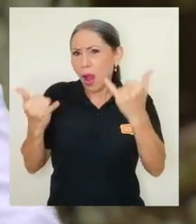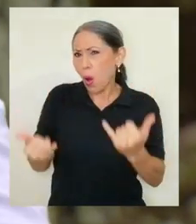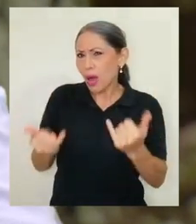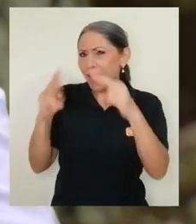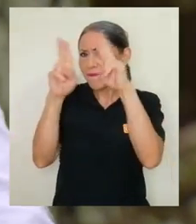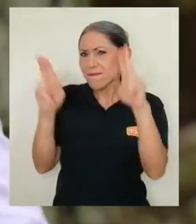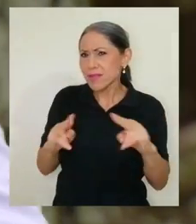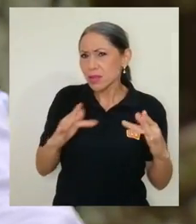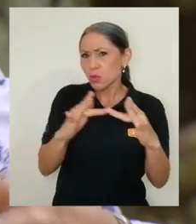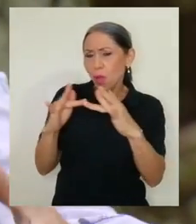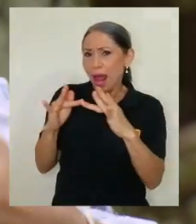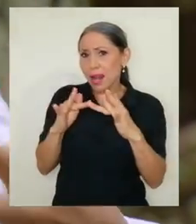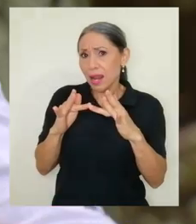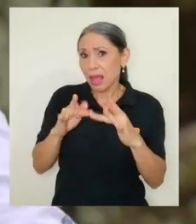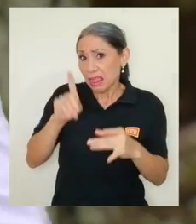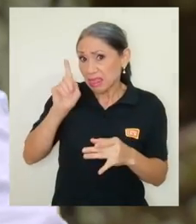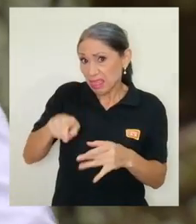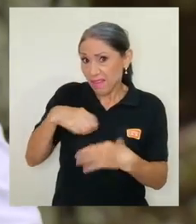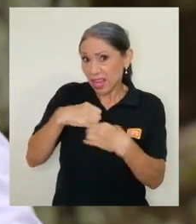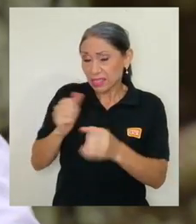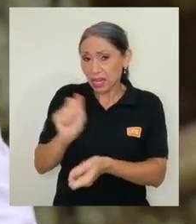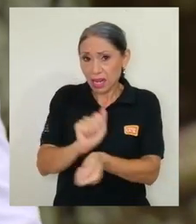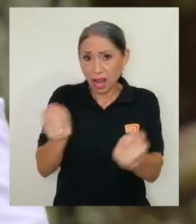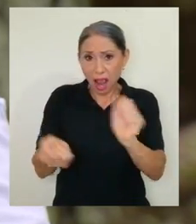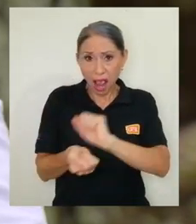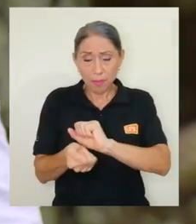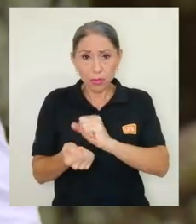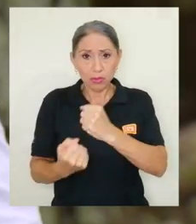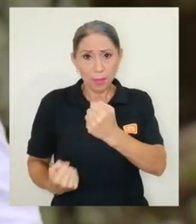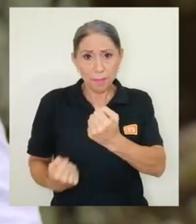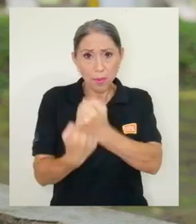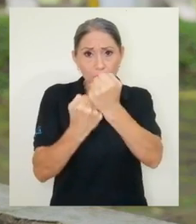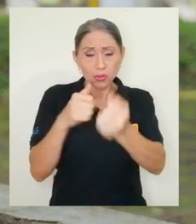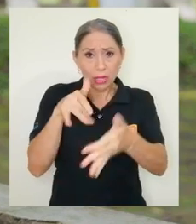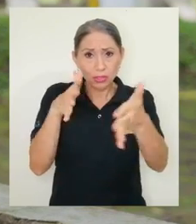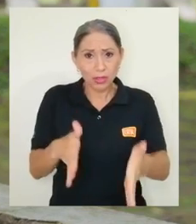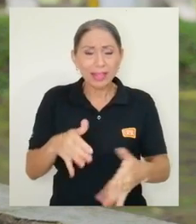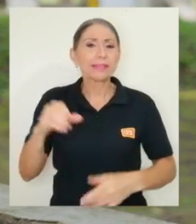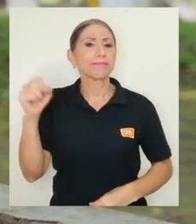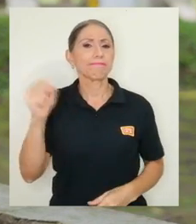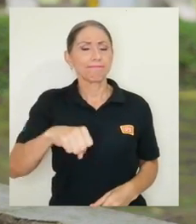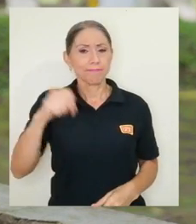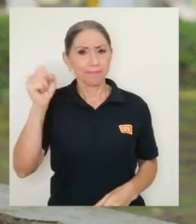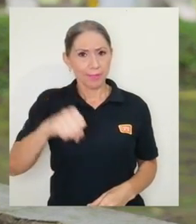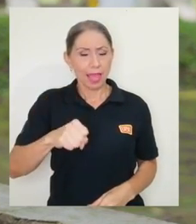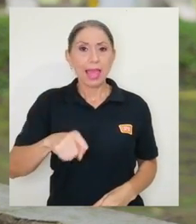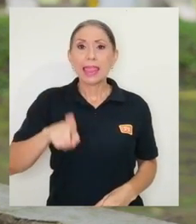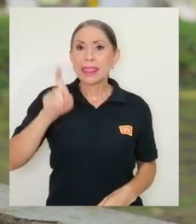por ejemplo, ¿han tenido que hacer algunos cambios en cuanto a los apoyos para los estudiantes? Claro que sí, tenemos que tomar en